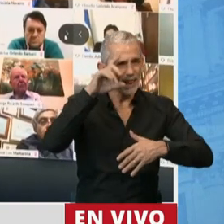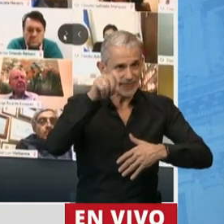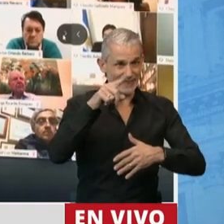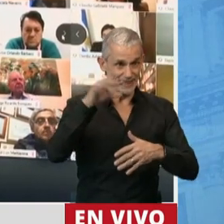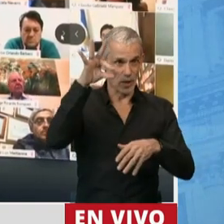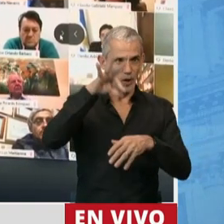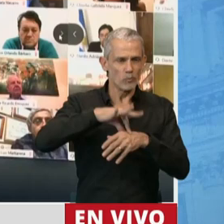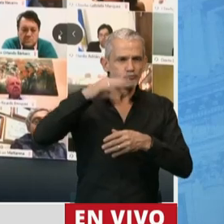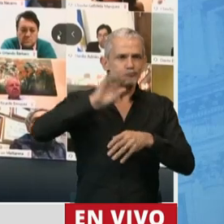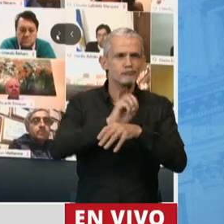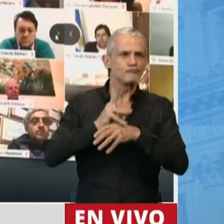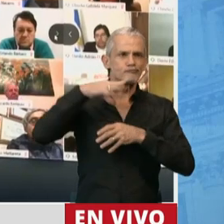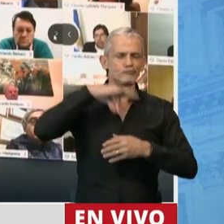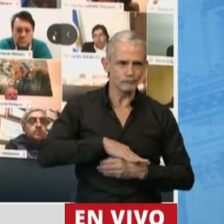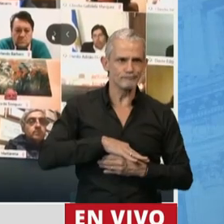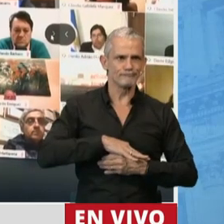enfermó.